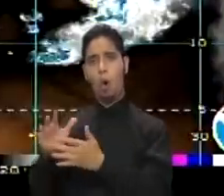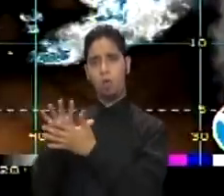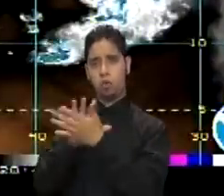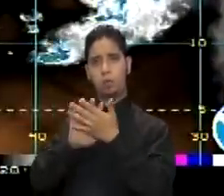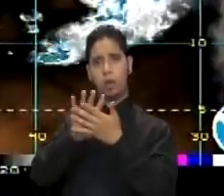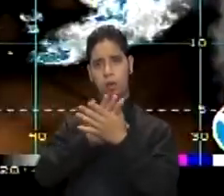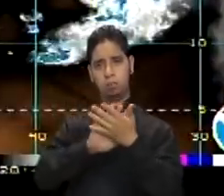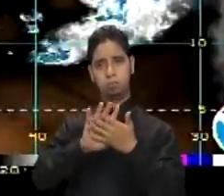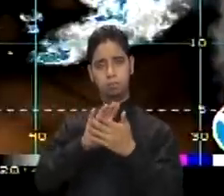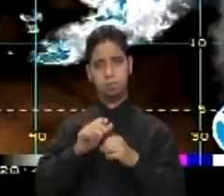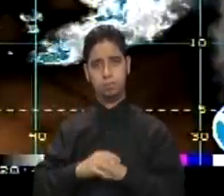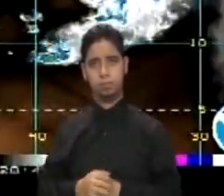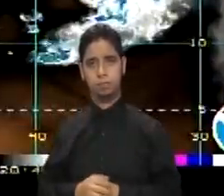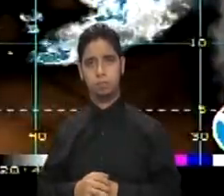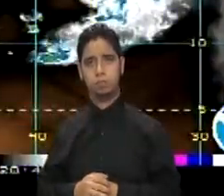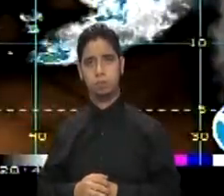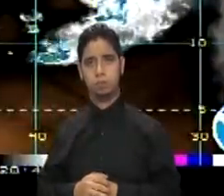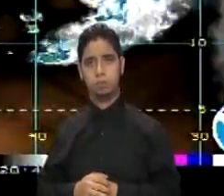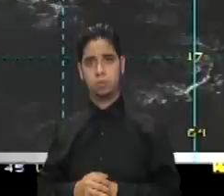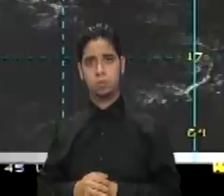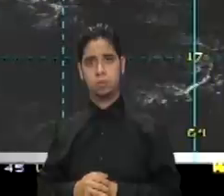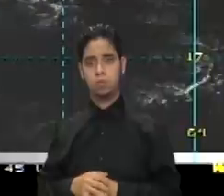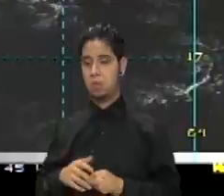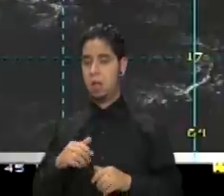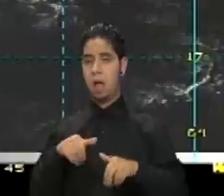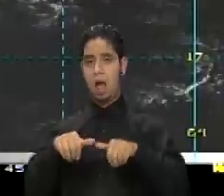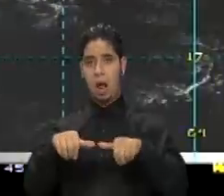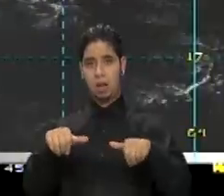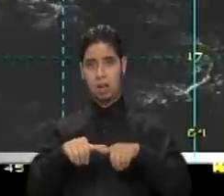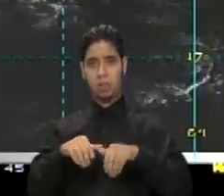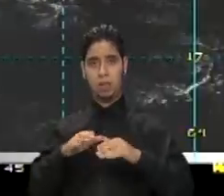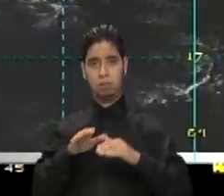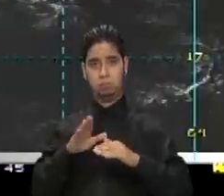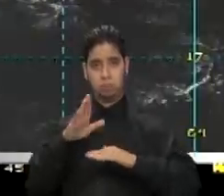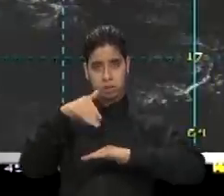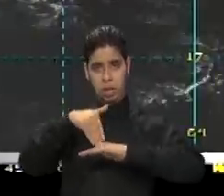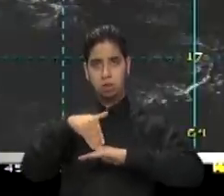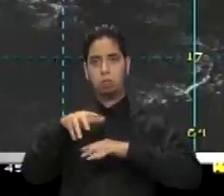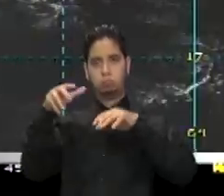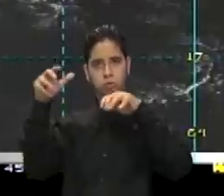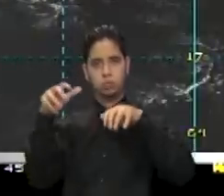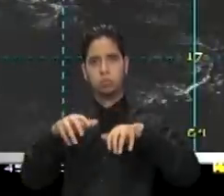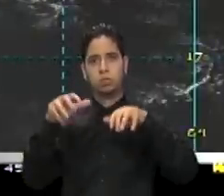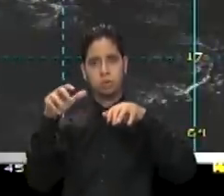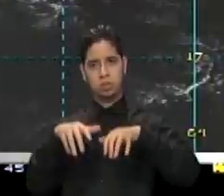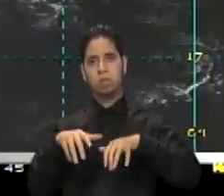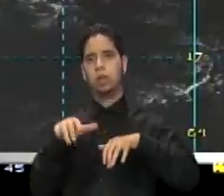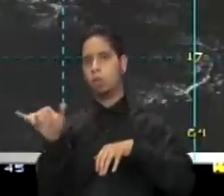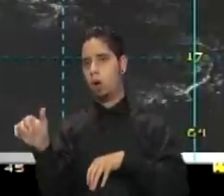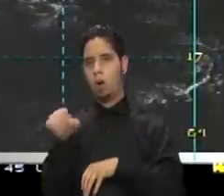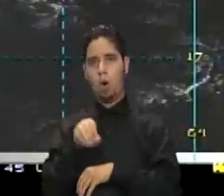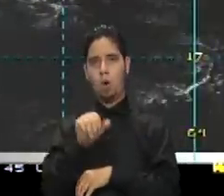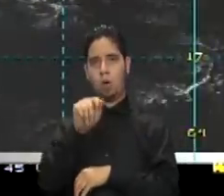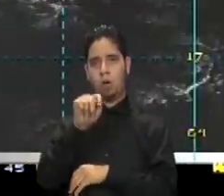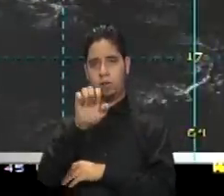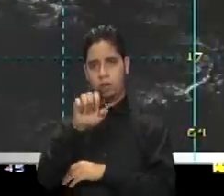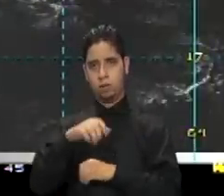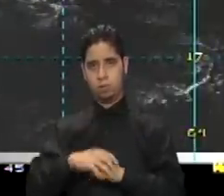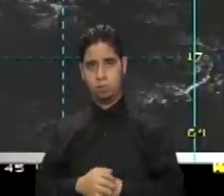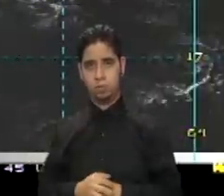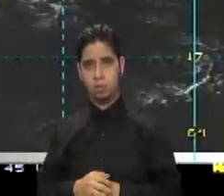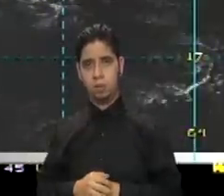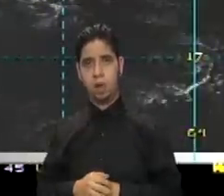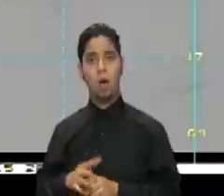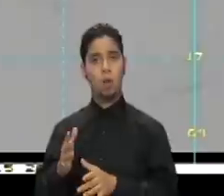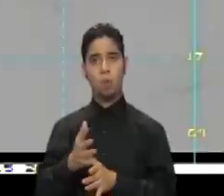ámbito local, tarde activa en aguaceros para sectores montañosos y el oeste de la isla Una masa de aire seco dominará la zona desde esta